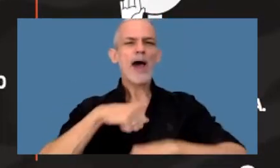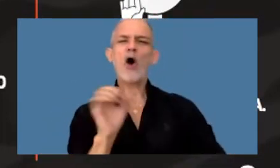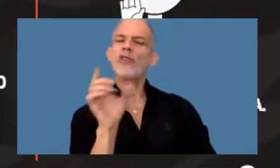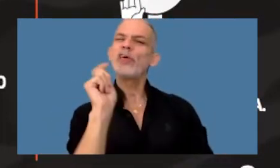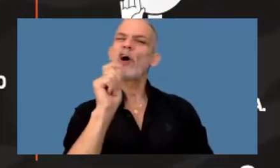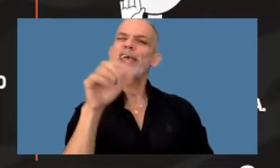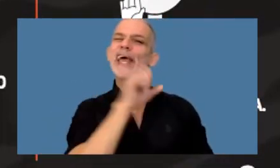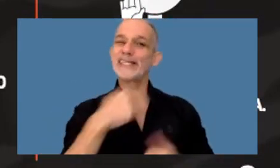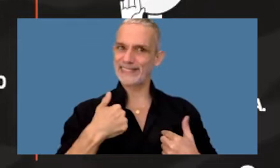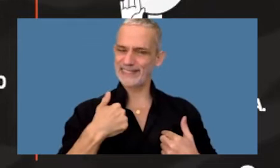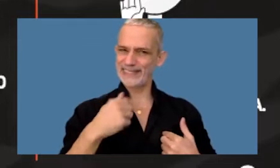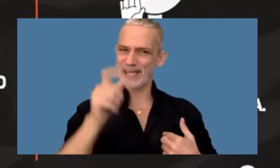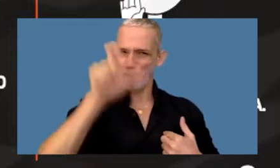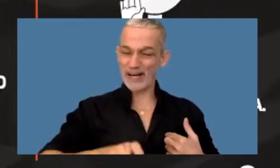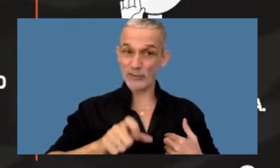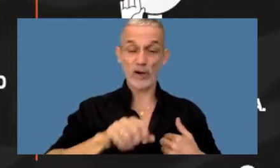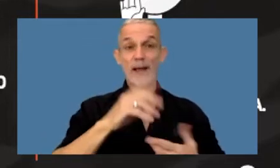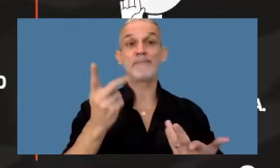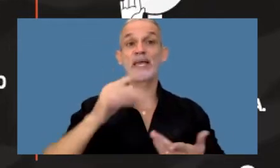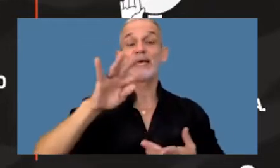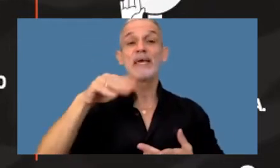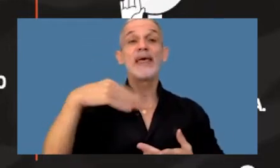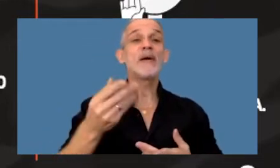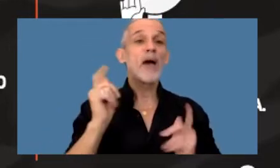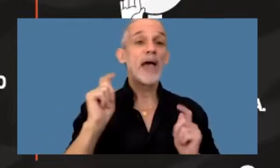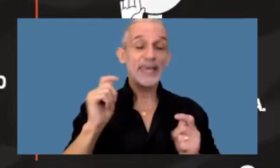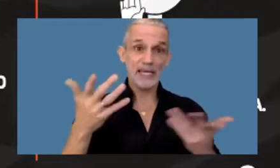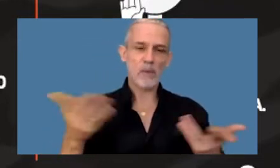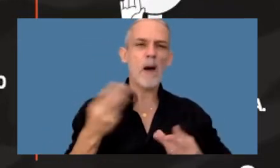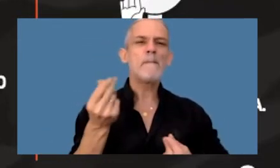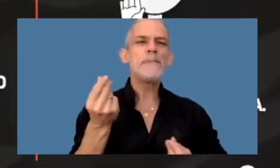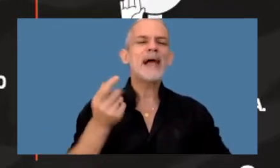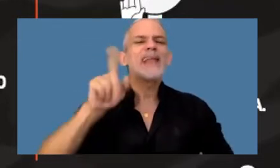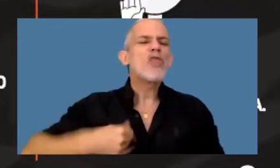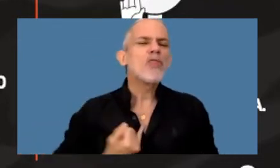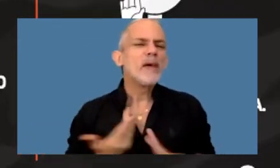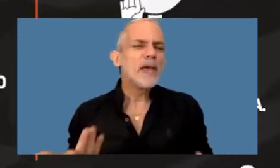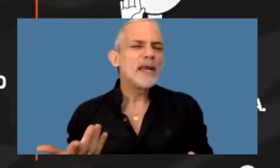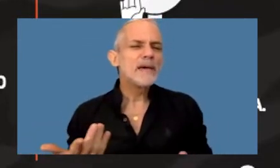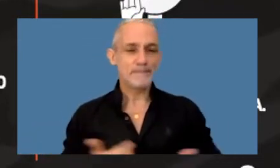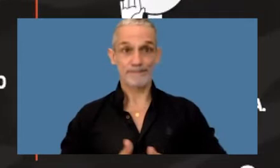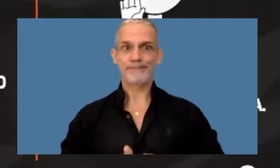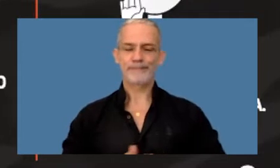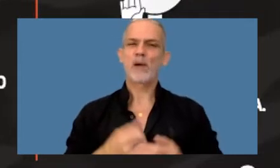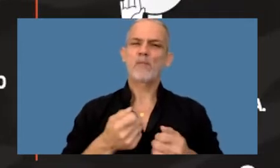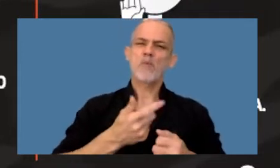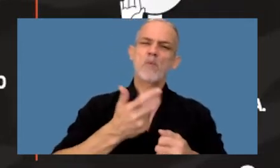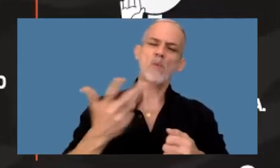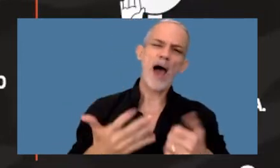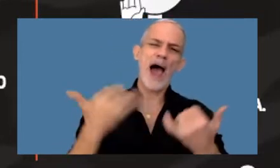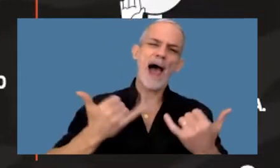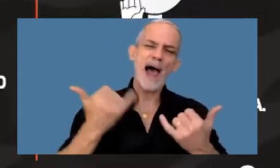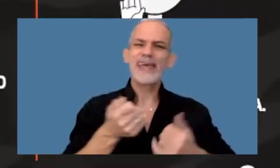y el otro factor determinante precisamente es su fuente de financiación en el innumerable la